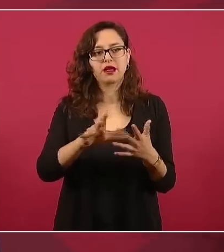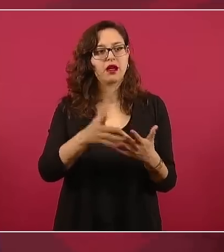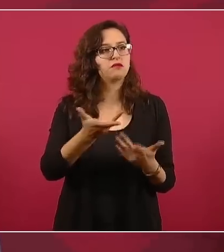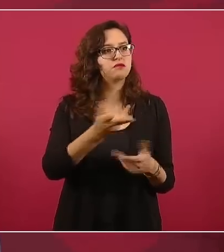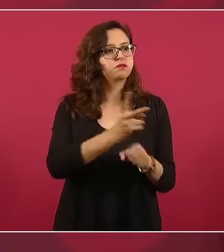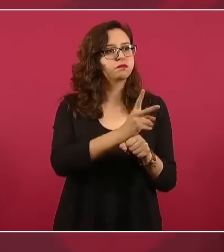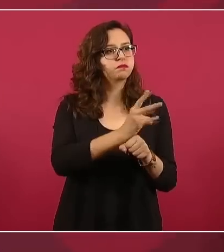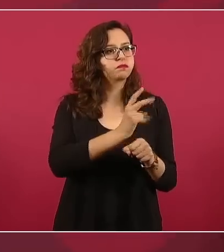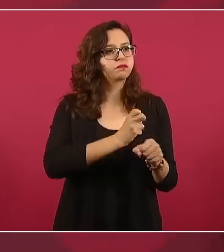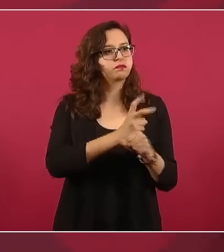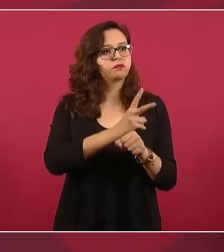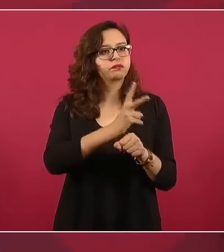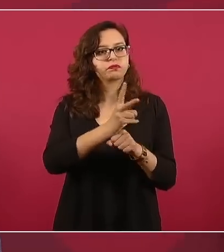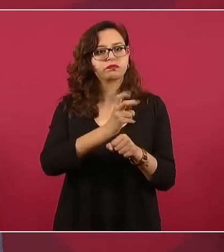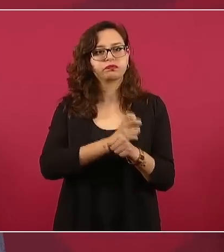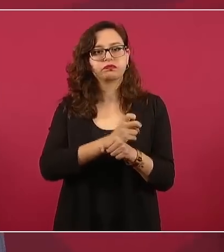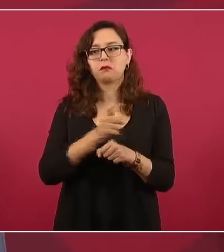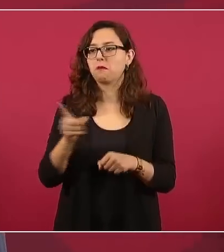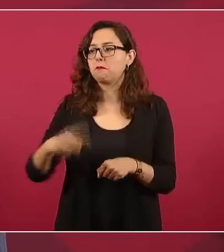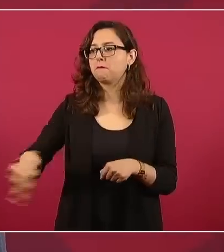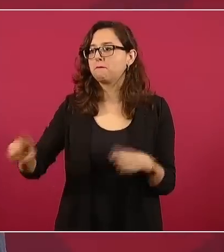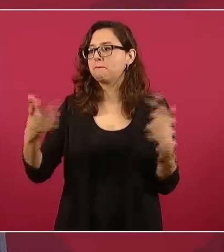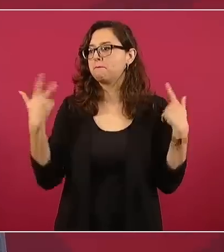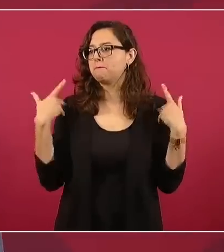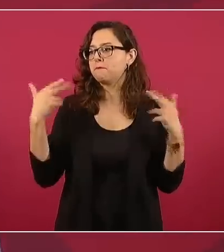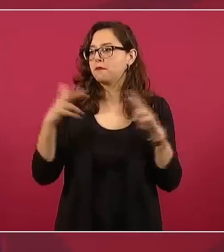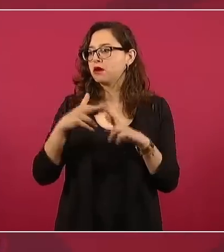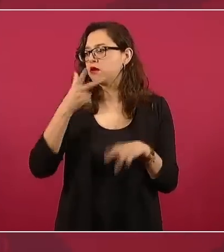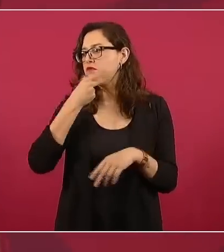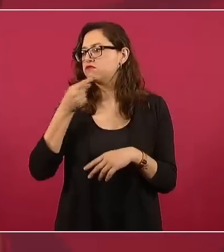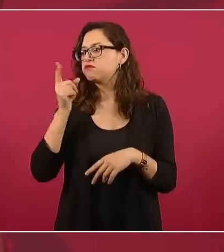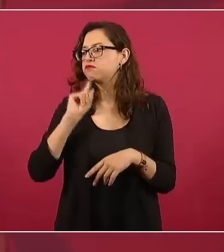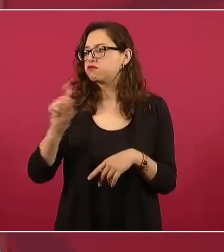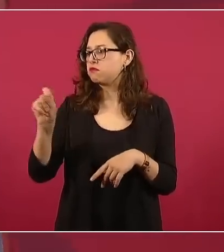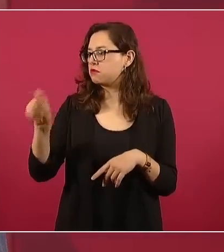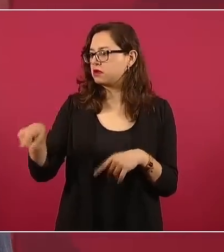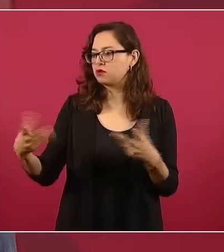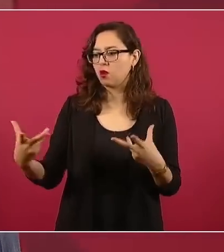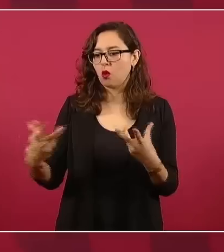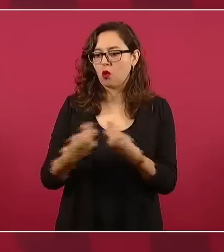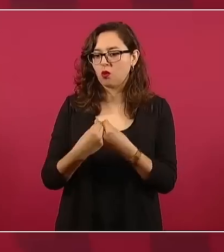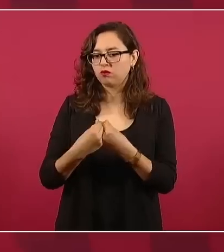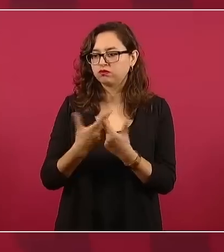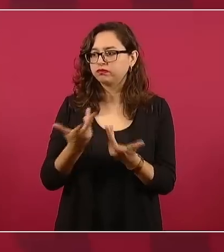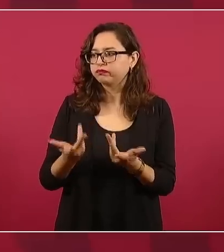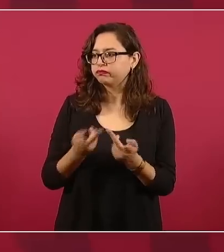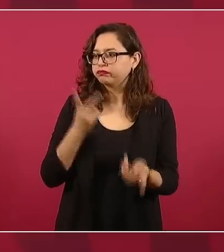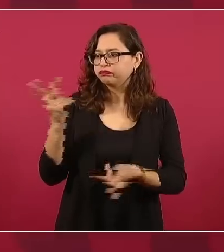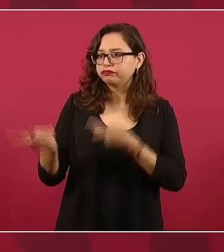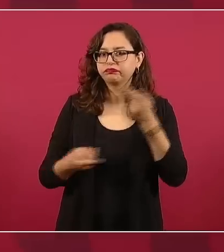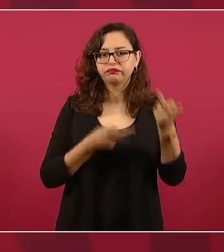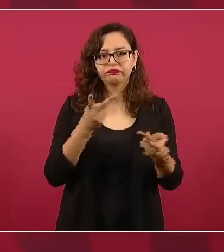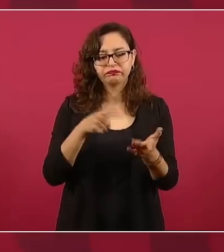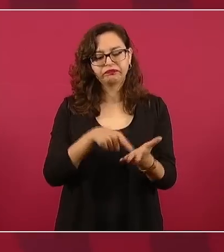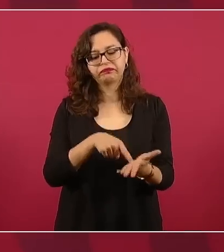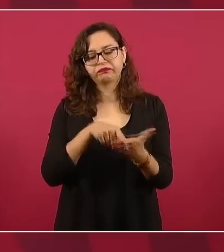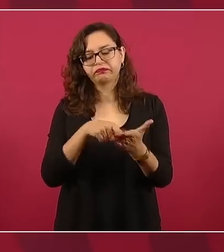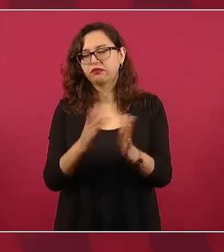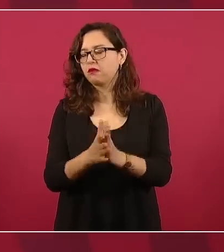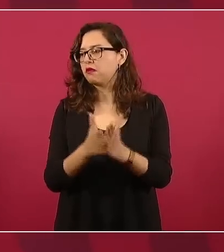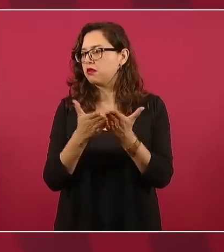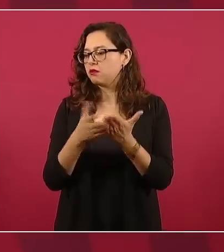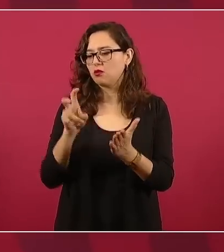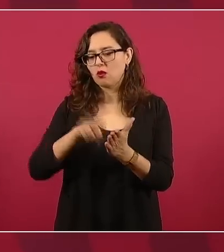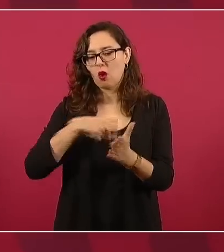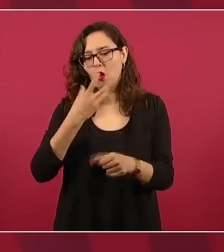los que atienden a los alumnos en el aula, los que